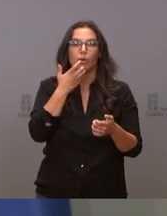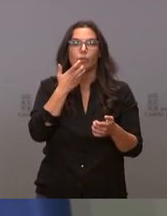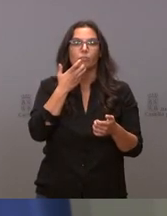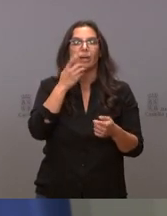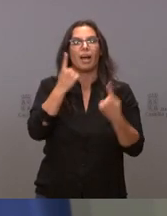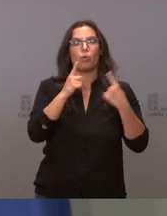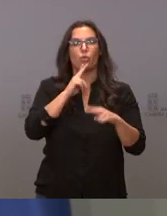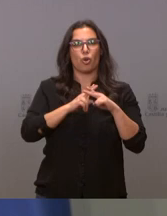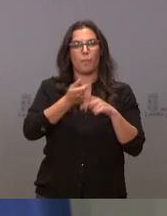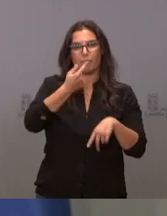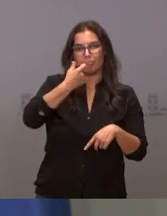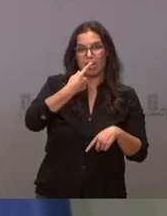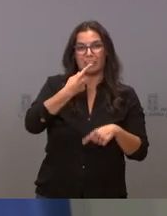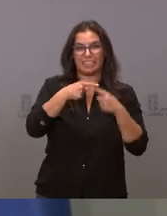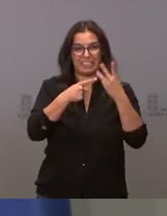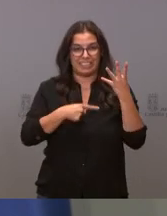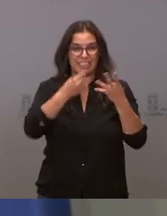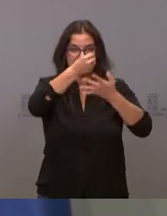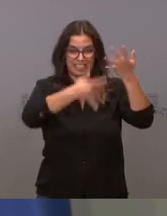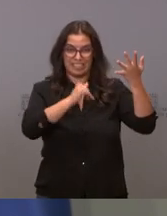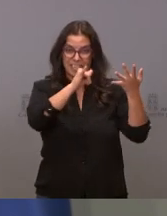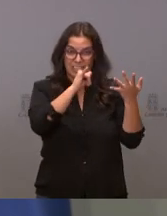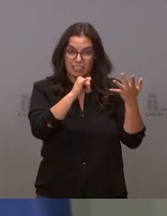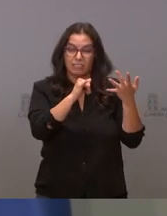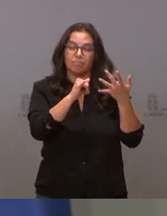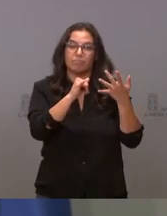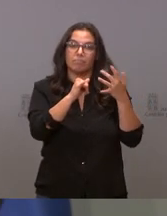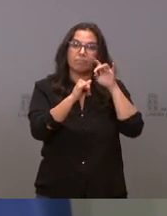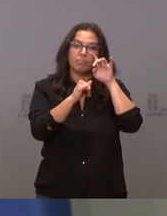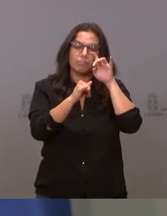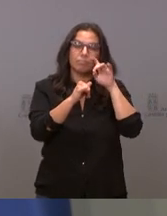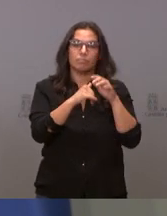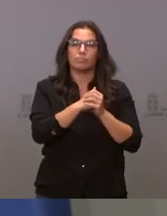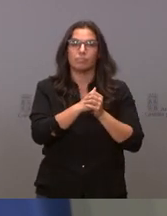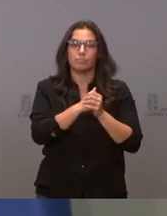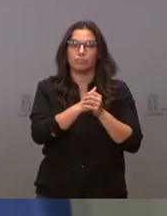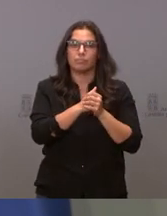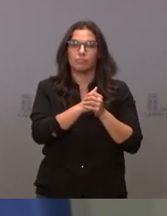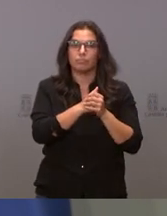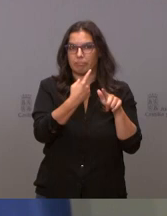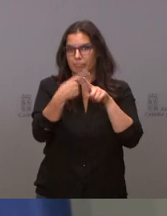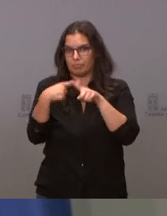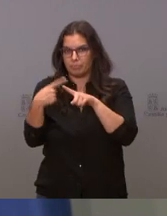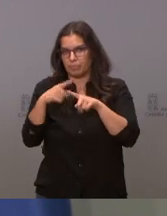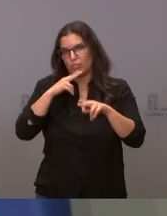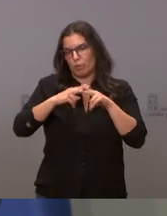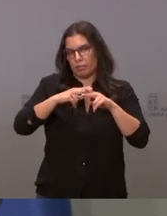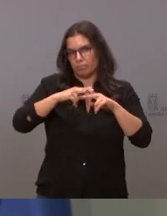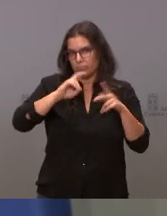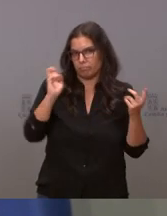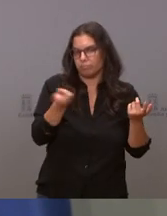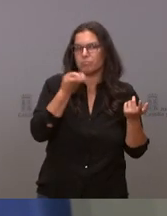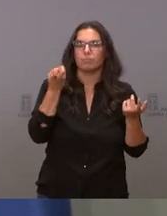okelizumab, ofaturumab y otra serie de fármacos cuyo nombre comercial también